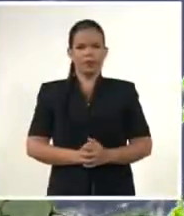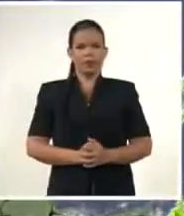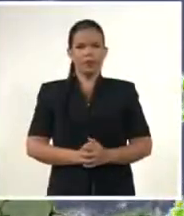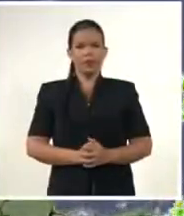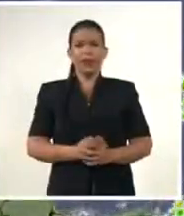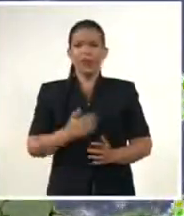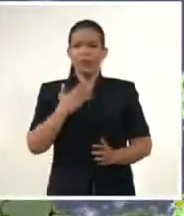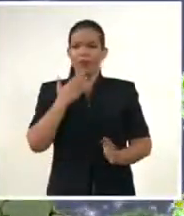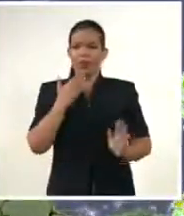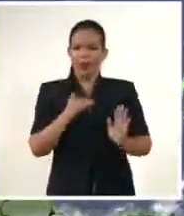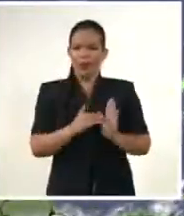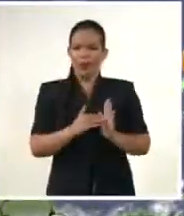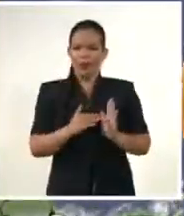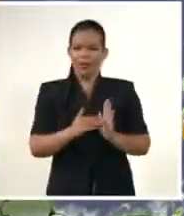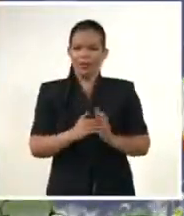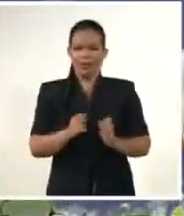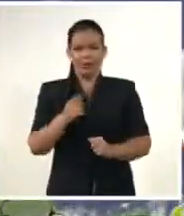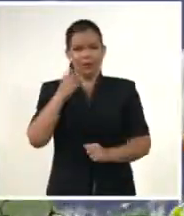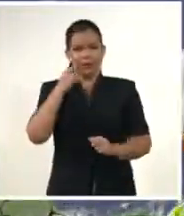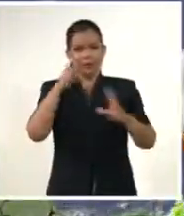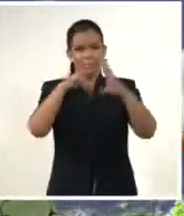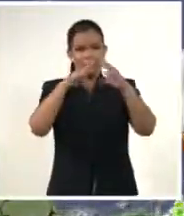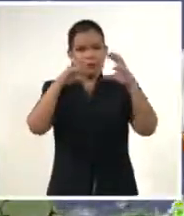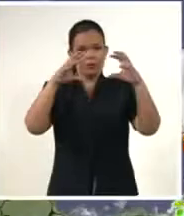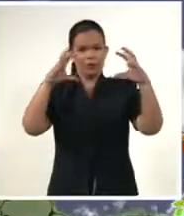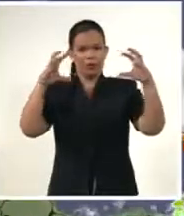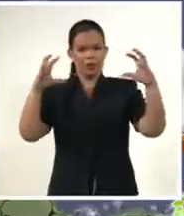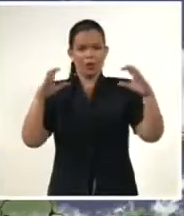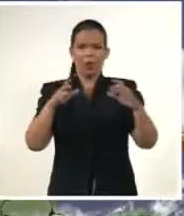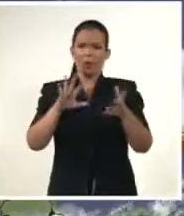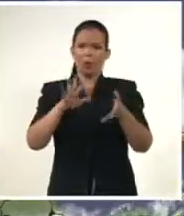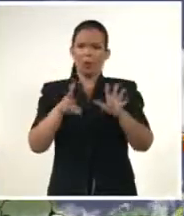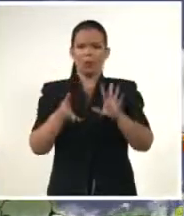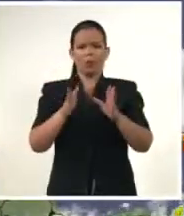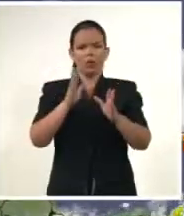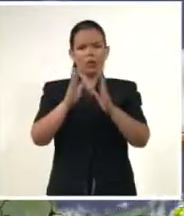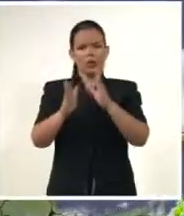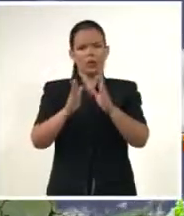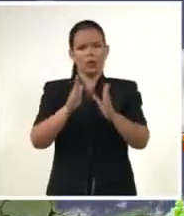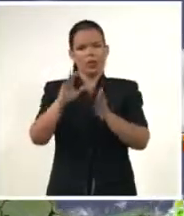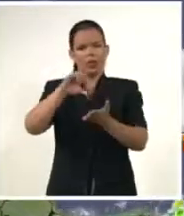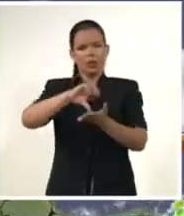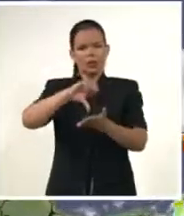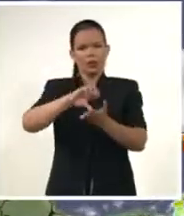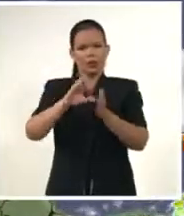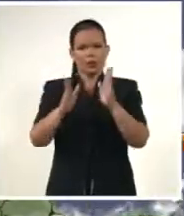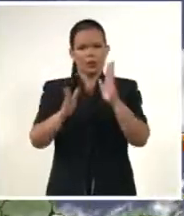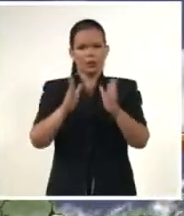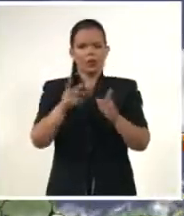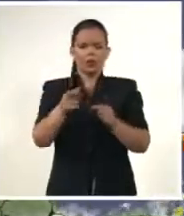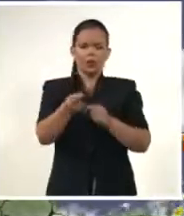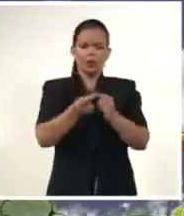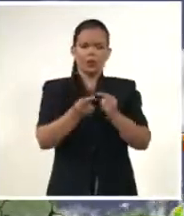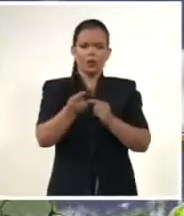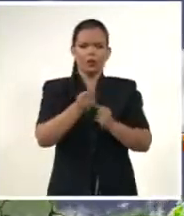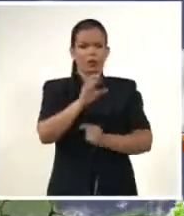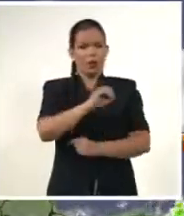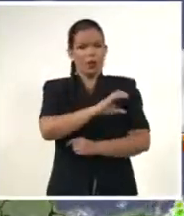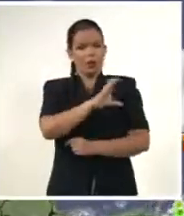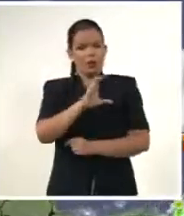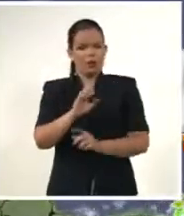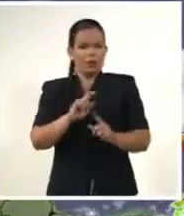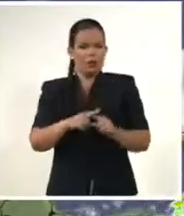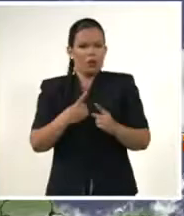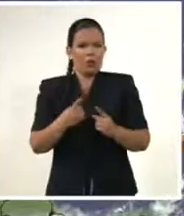Muy buenas tardes. Hay nubosidad en las inmediaciones del territorio cubano, principalmente en las cercanías de la región occidental. Está relacionado con la